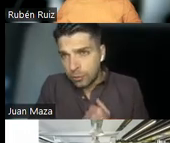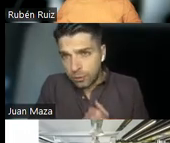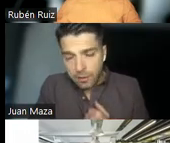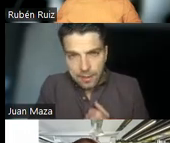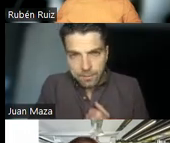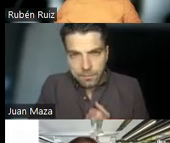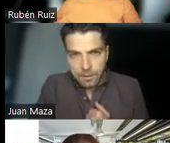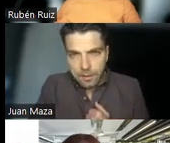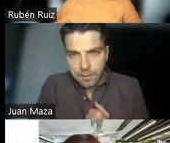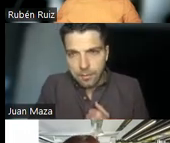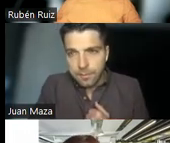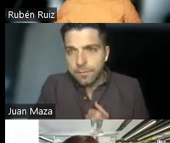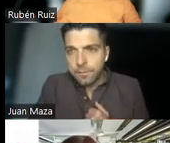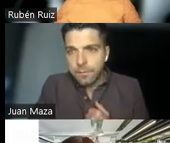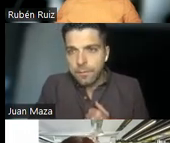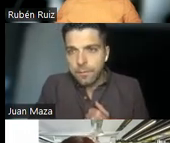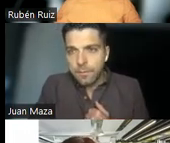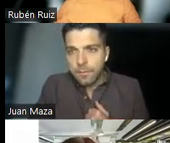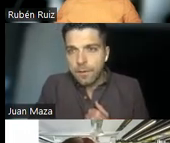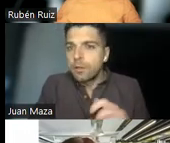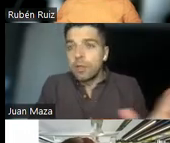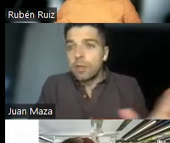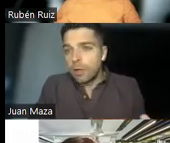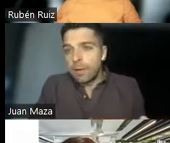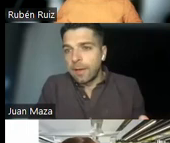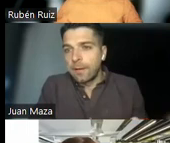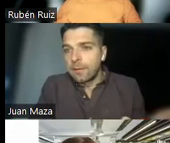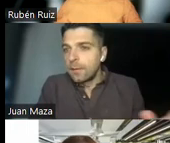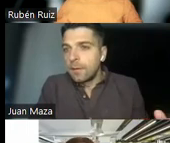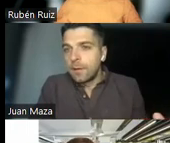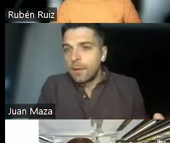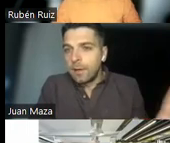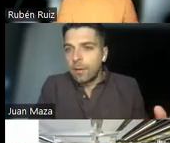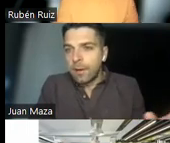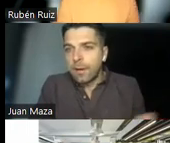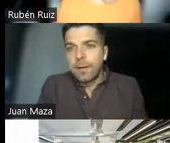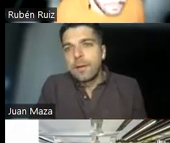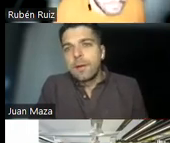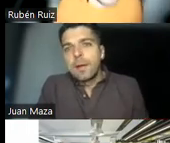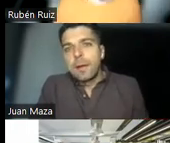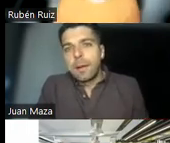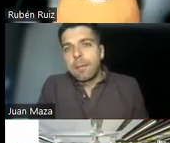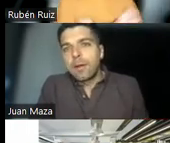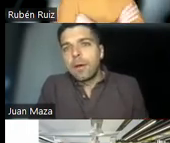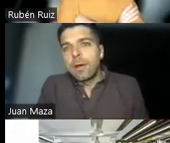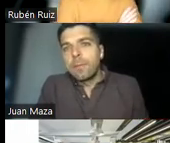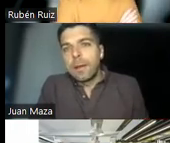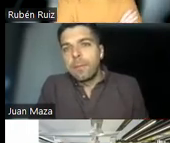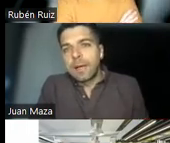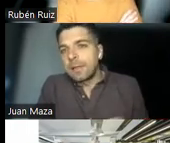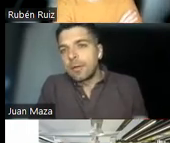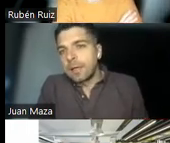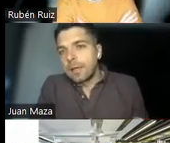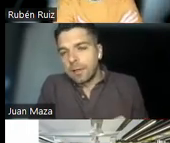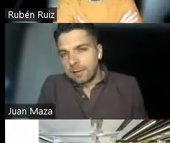plasma, se utiliza en... Juan, perdona, te quedan dos minutos. Sí, sí, es lo que me queda. Es lo que me queda. El plasma rico en